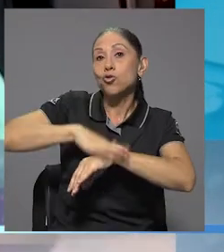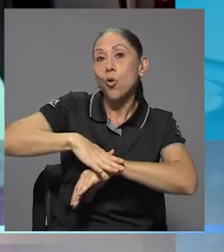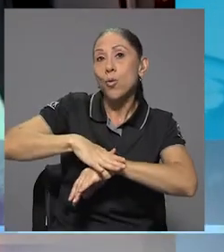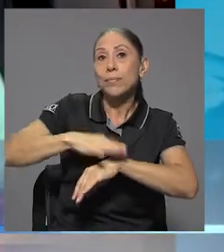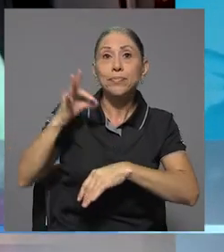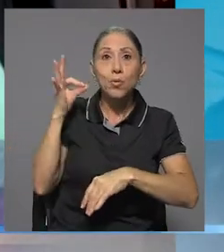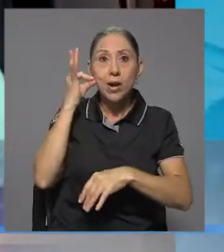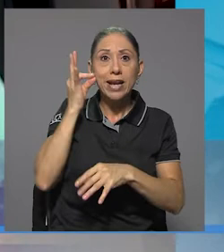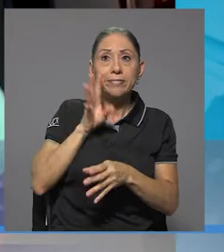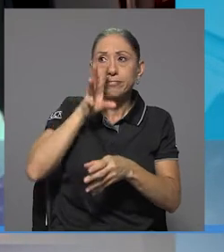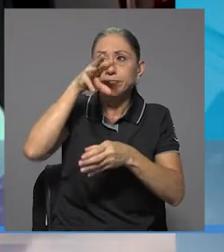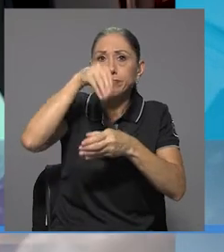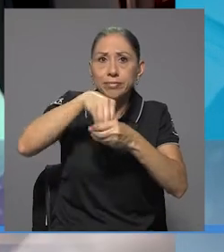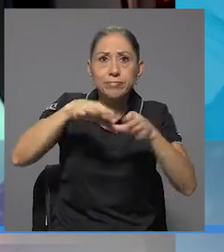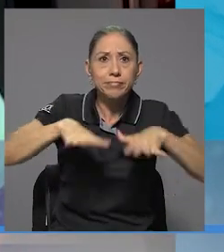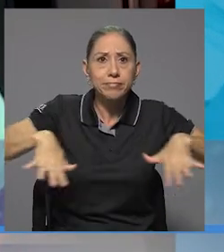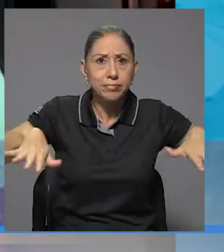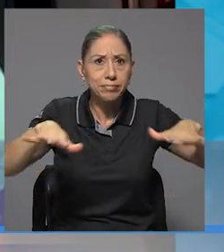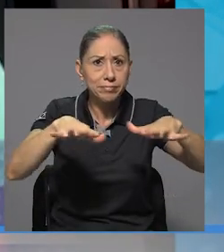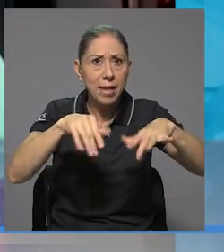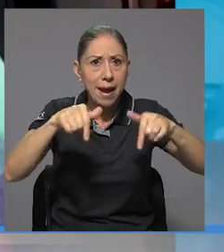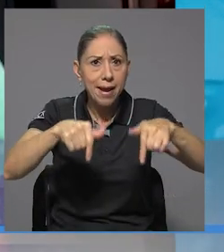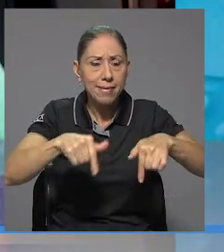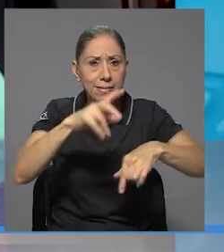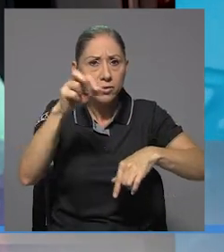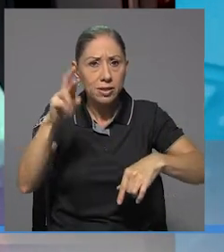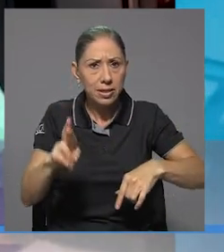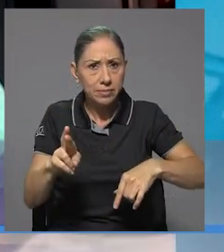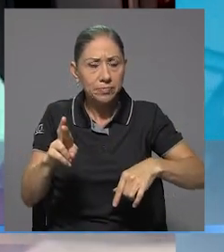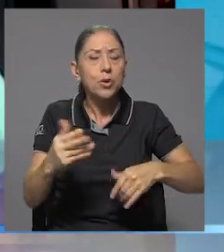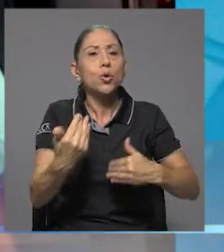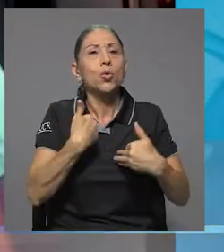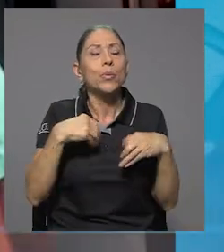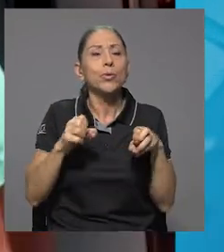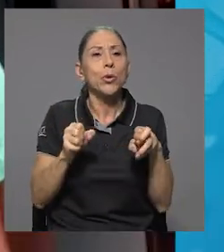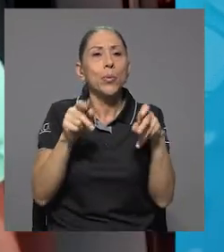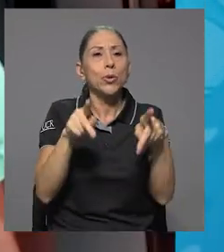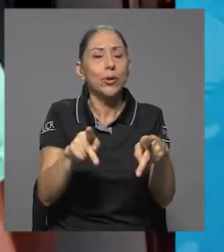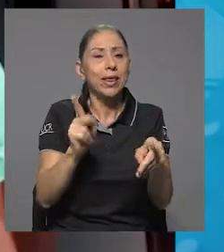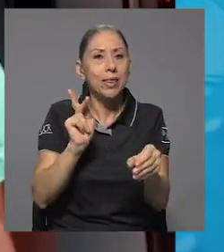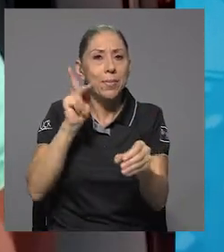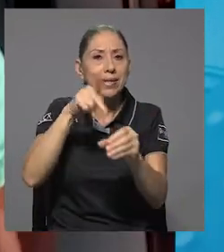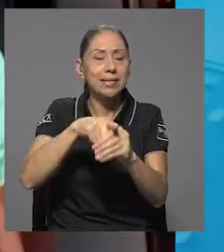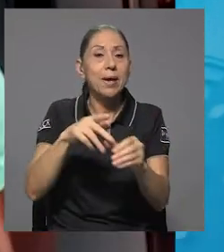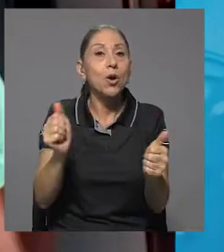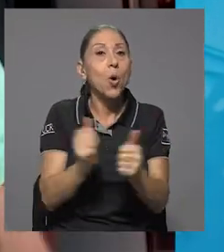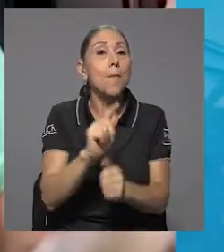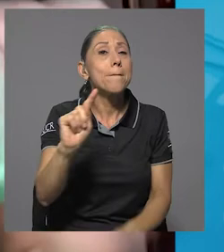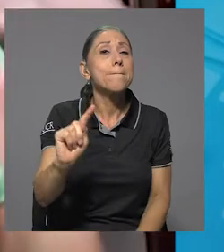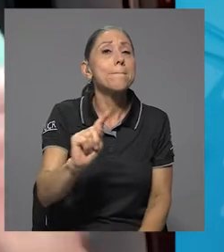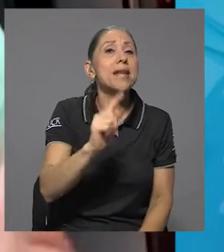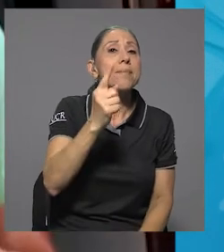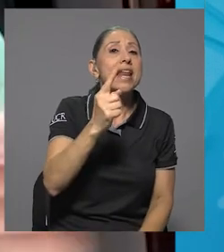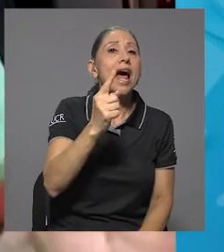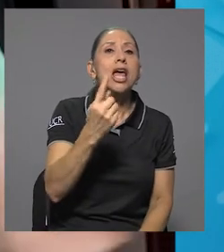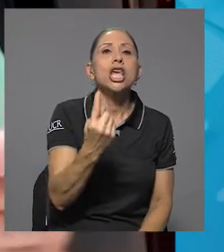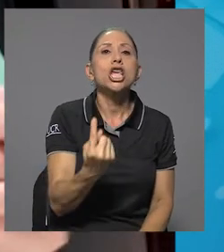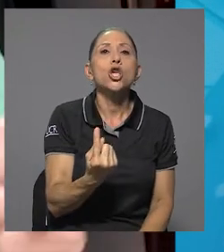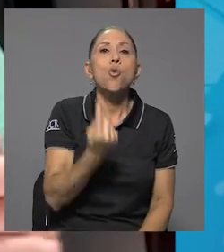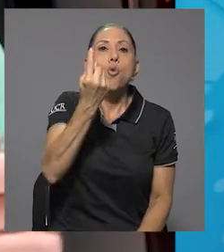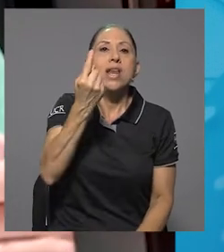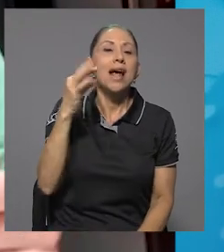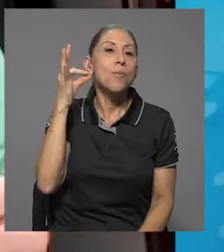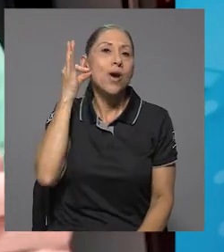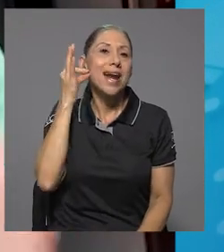dentro del gremio de nosotros, por lo menos en nuestro país, entonces tuvimos la oportunidad de participar con la primera y única mujer que ha sido